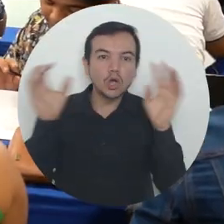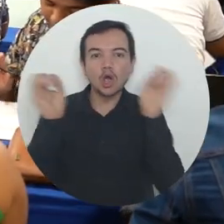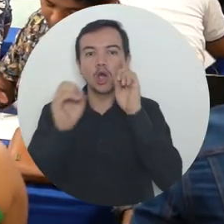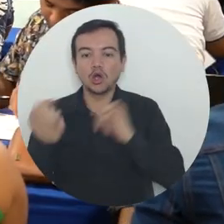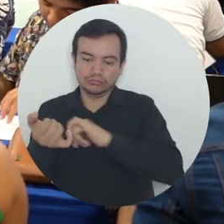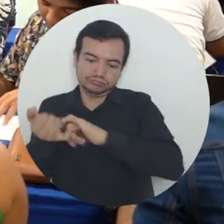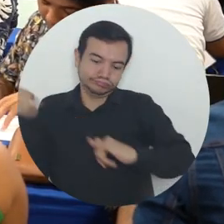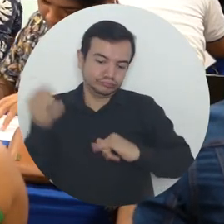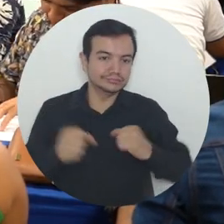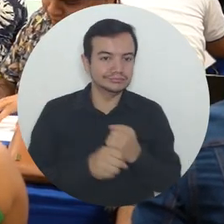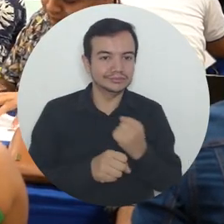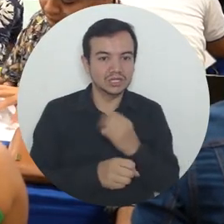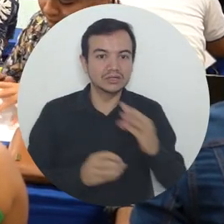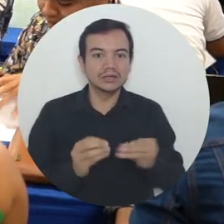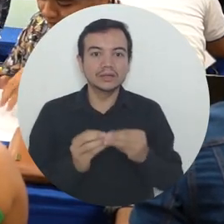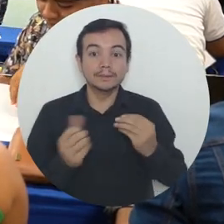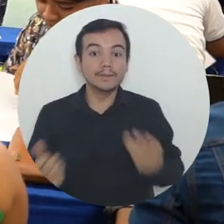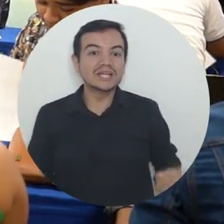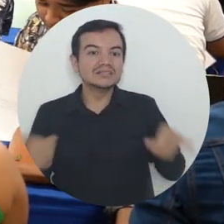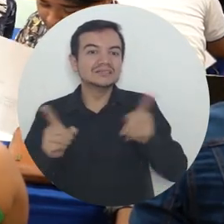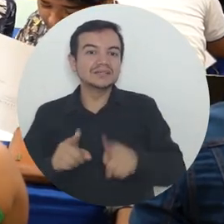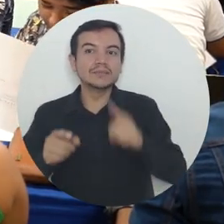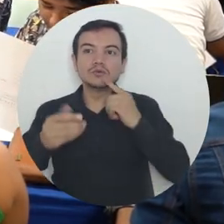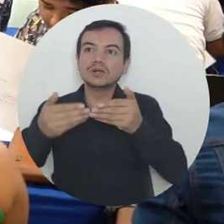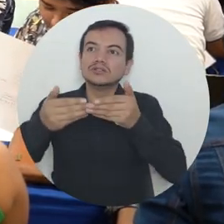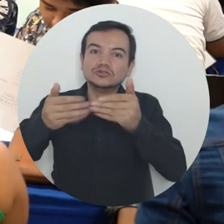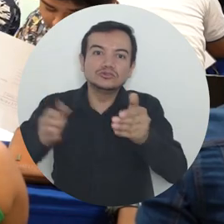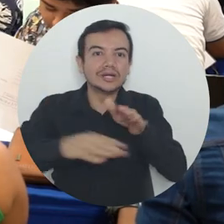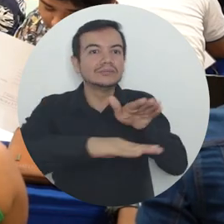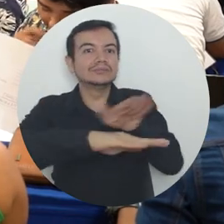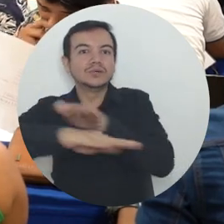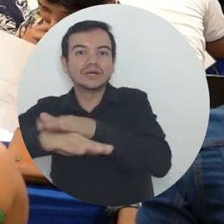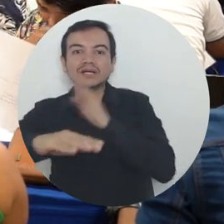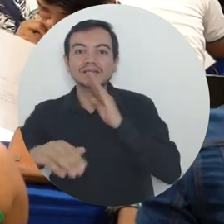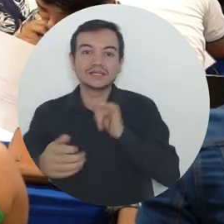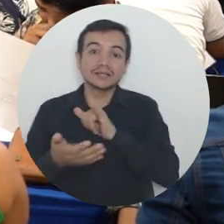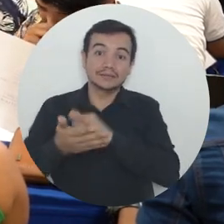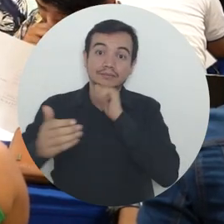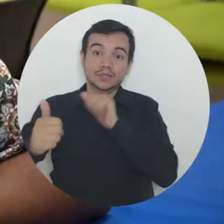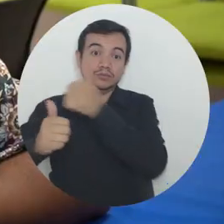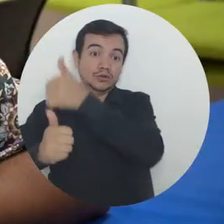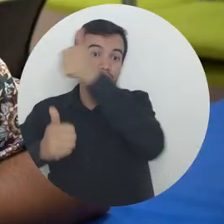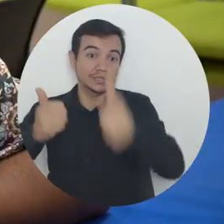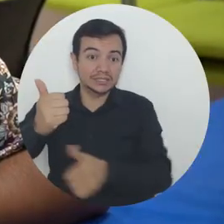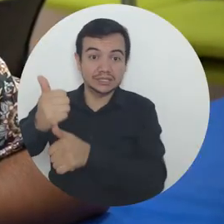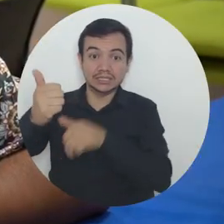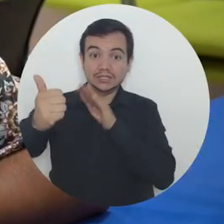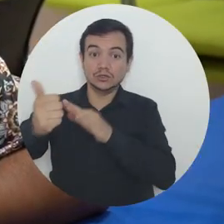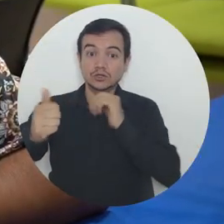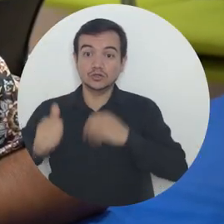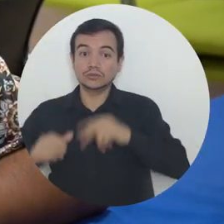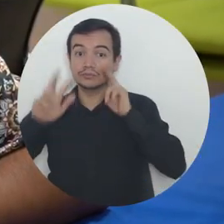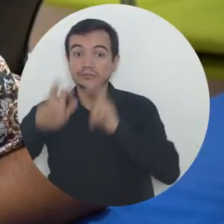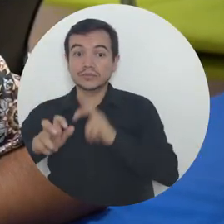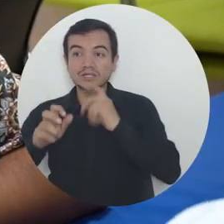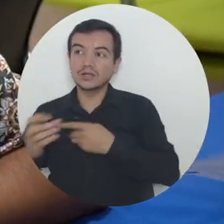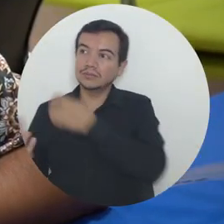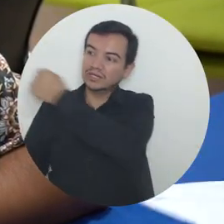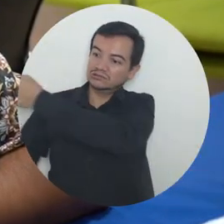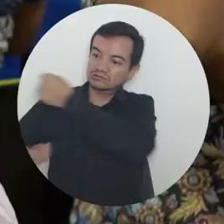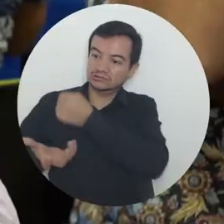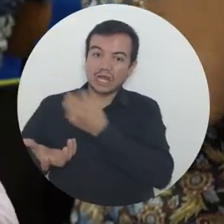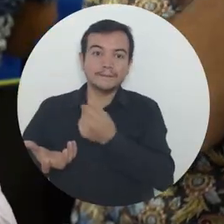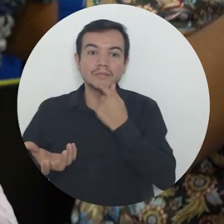más de 70 participantes quienes podrán optar por las prácticas de innovación y emprendimiento como modalidad de grado y como